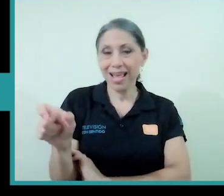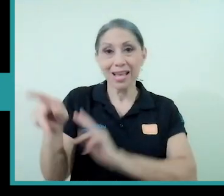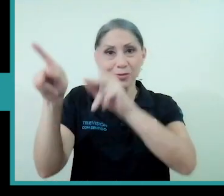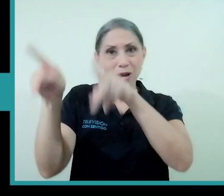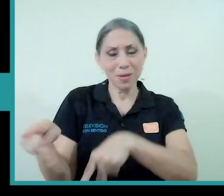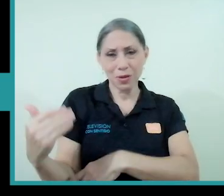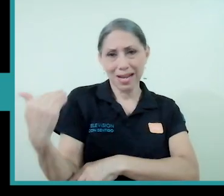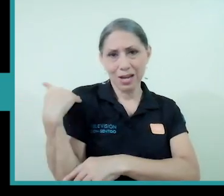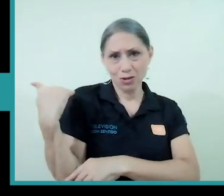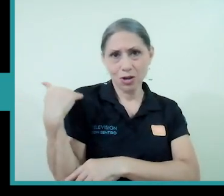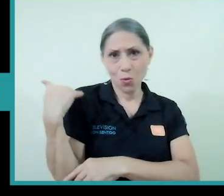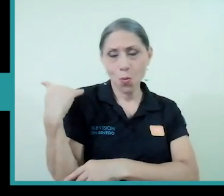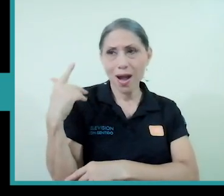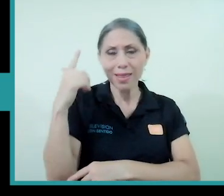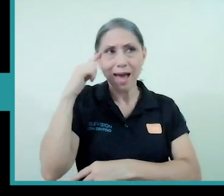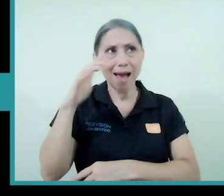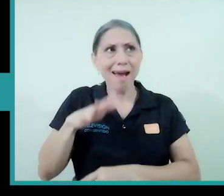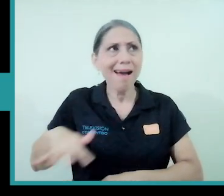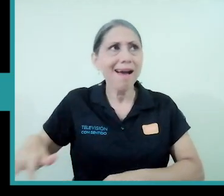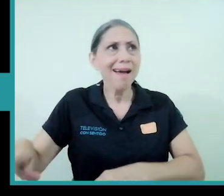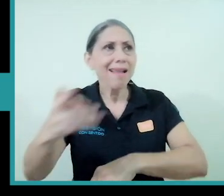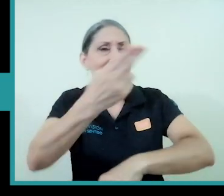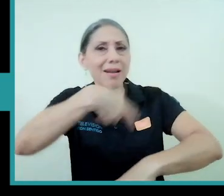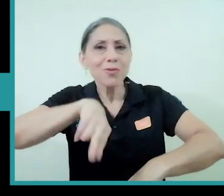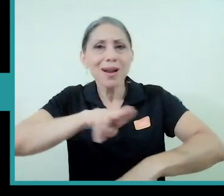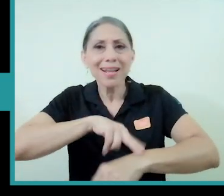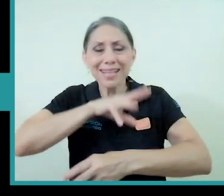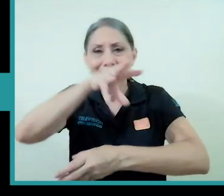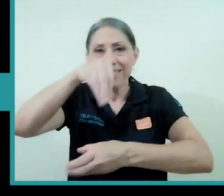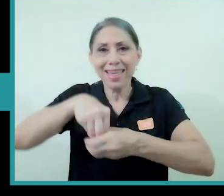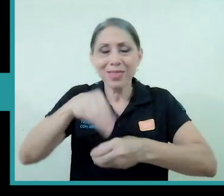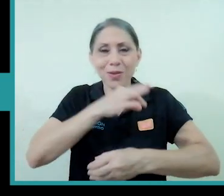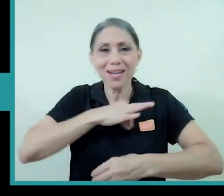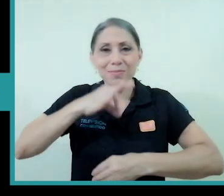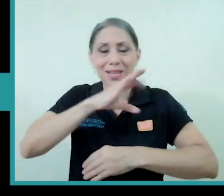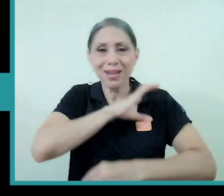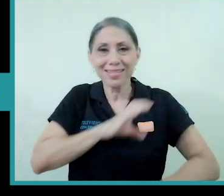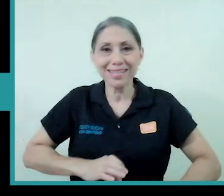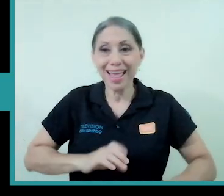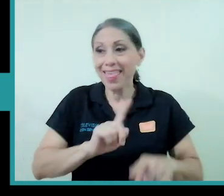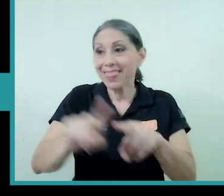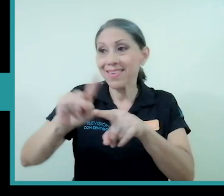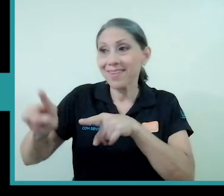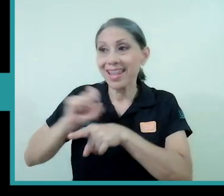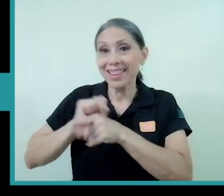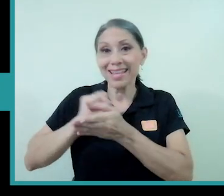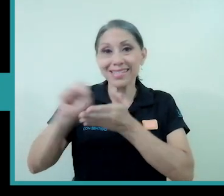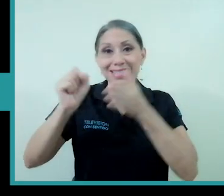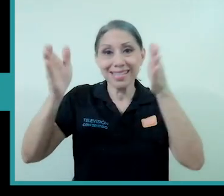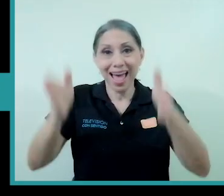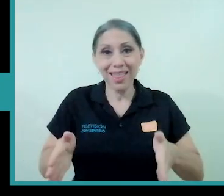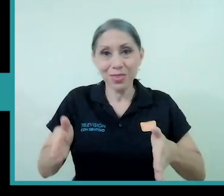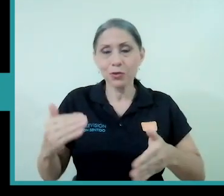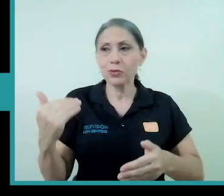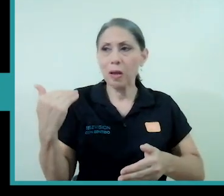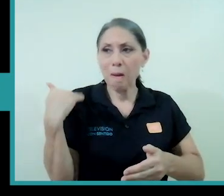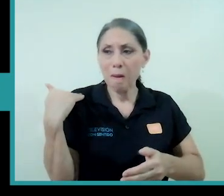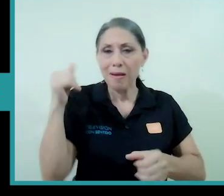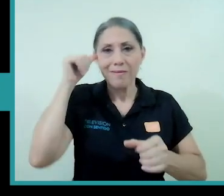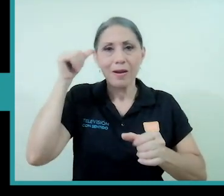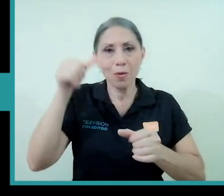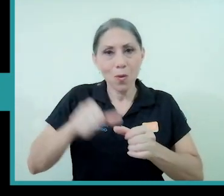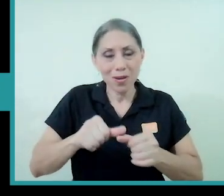espiritualidad cristiana y así diferentes santos y santas nos van recordando como matices distintos de la